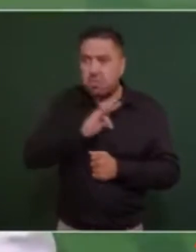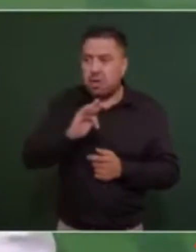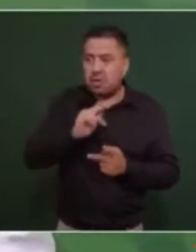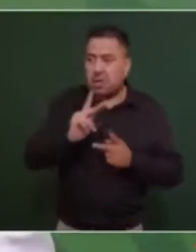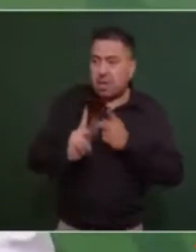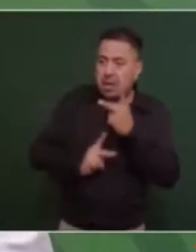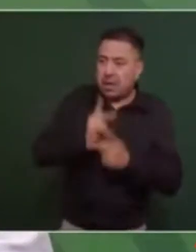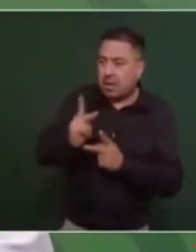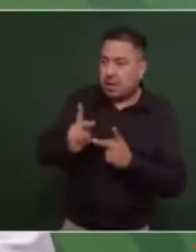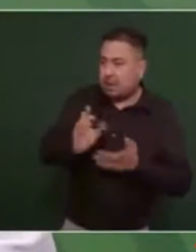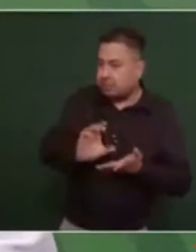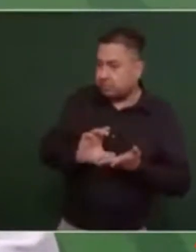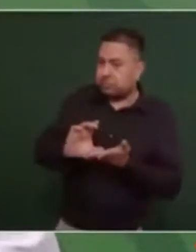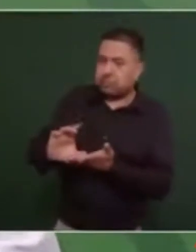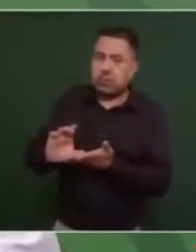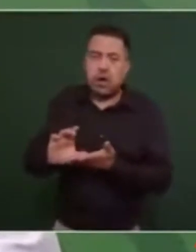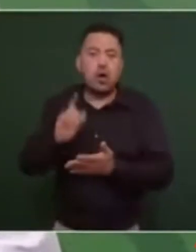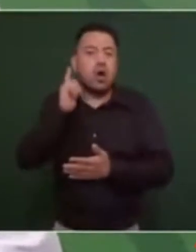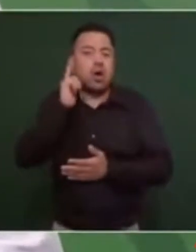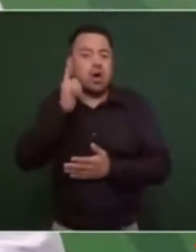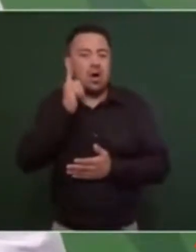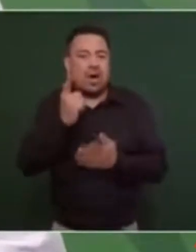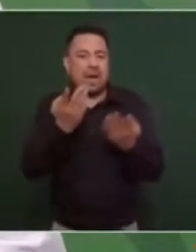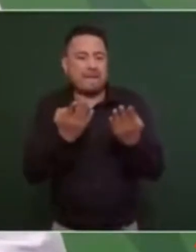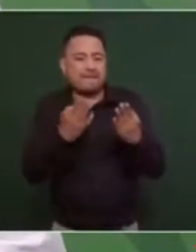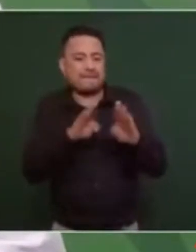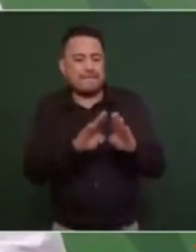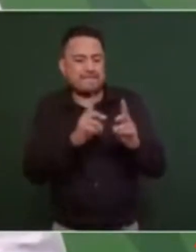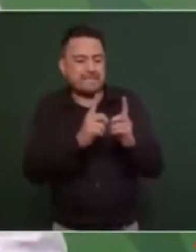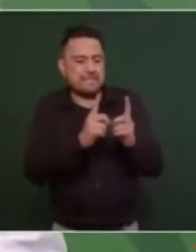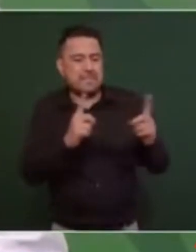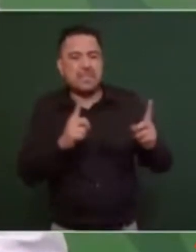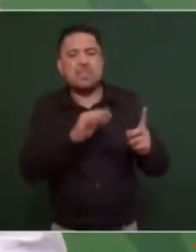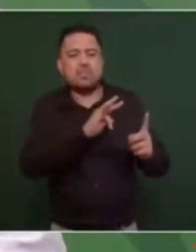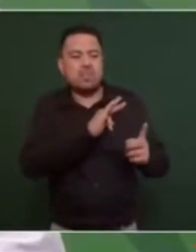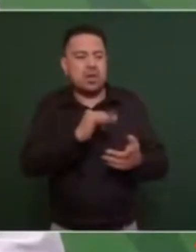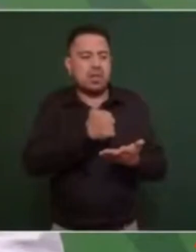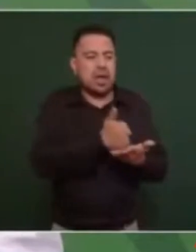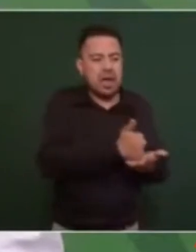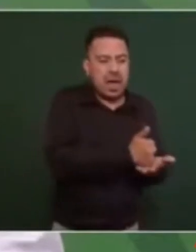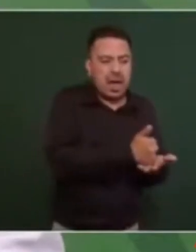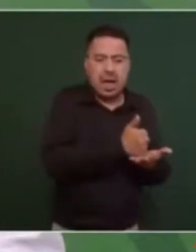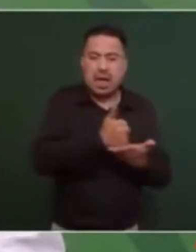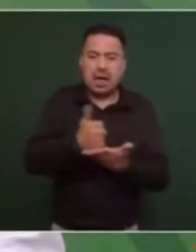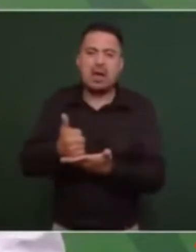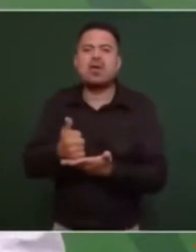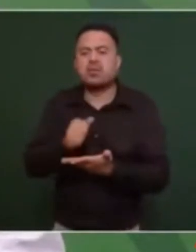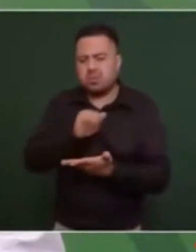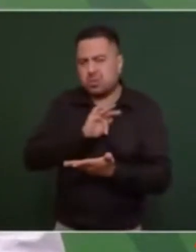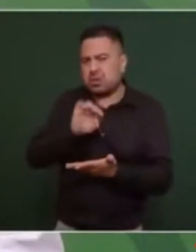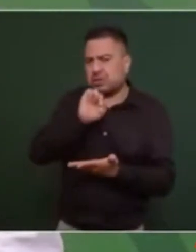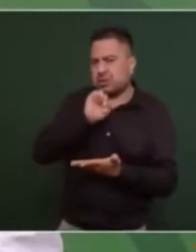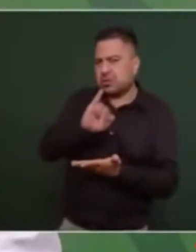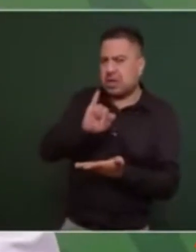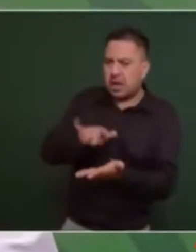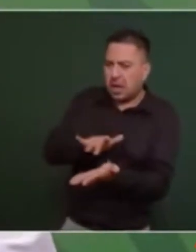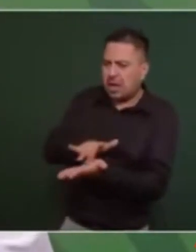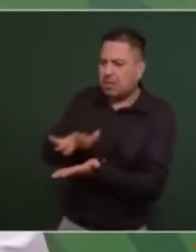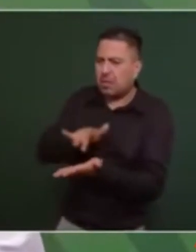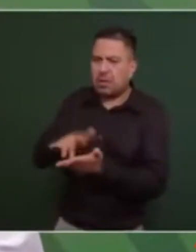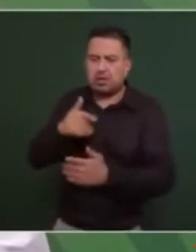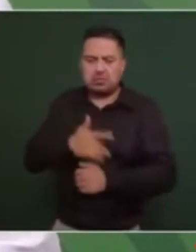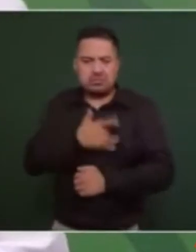que nacional financiera la banca de desarrollo les ayude los vamos a apoyar estamos muy